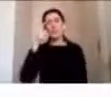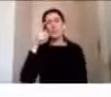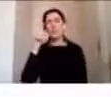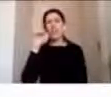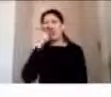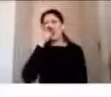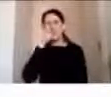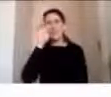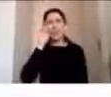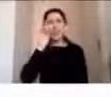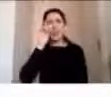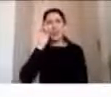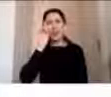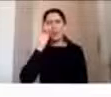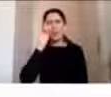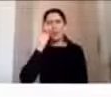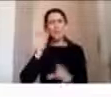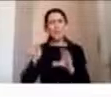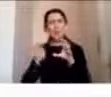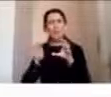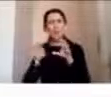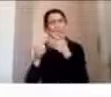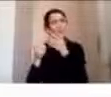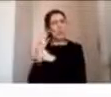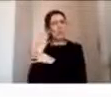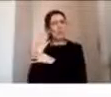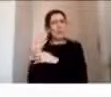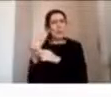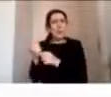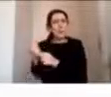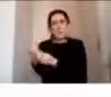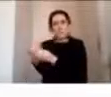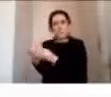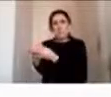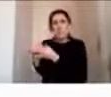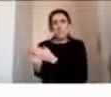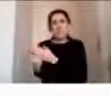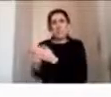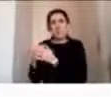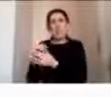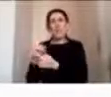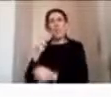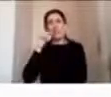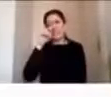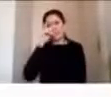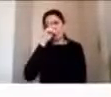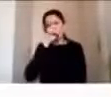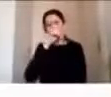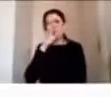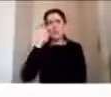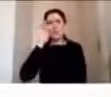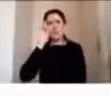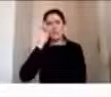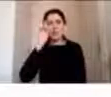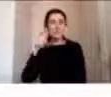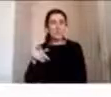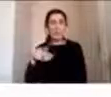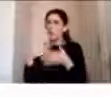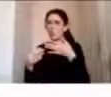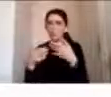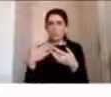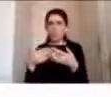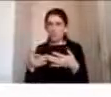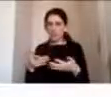están pasando o que han pasado recientemente ya esta es una fase que es normal que es parte del fondo de la recuperación posterior a un TEC